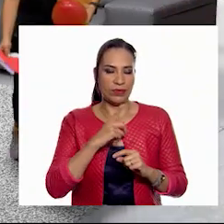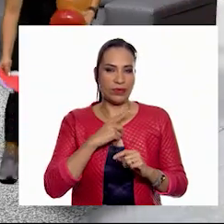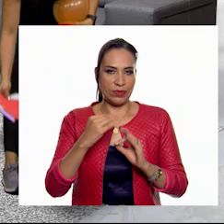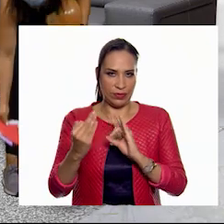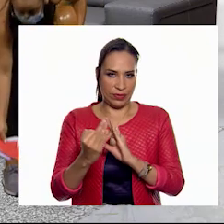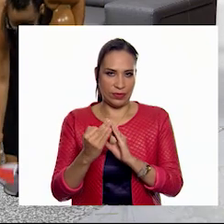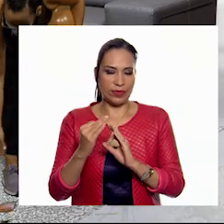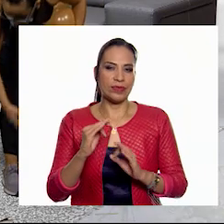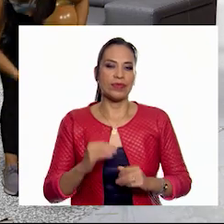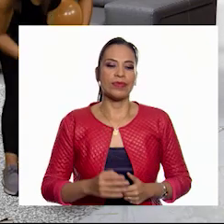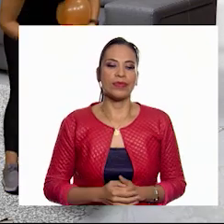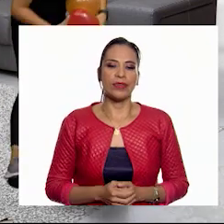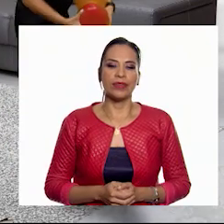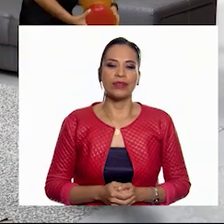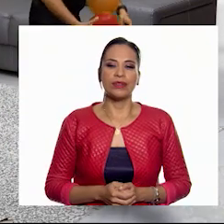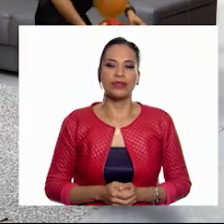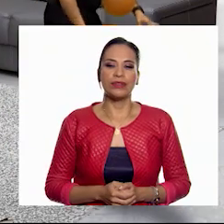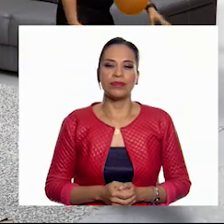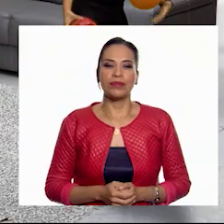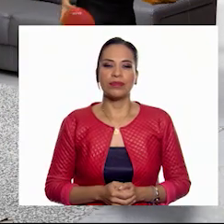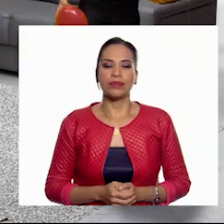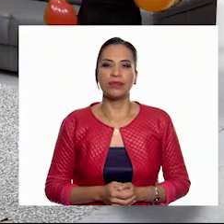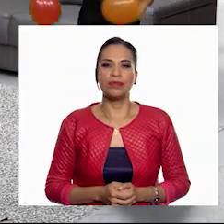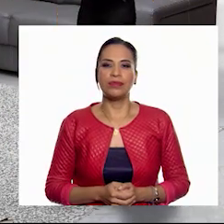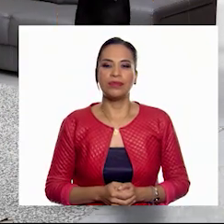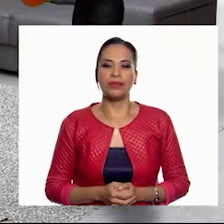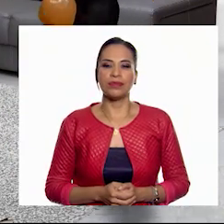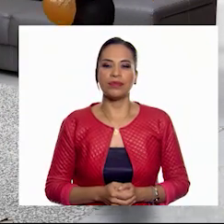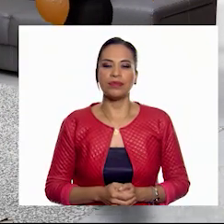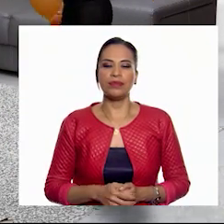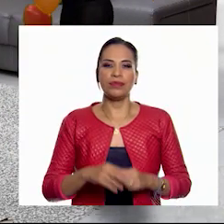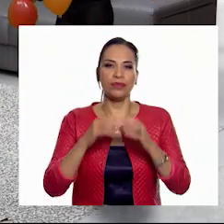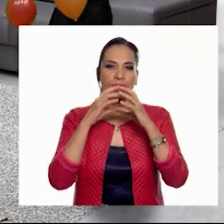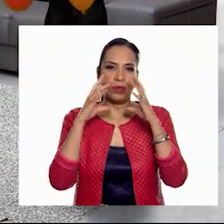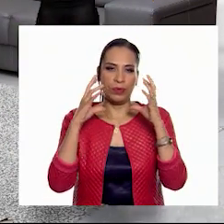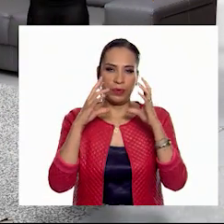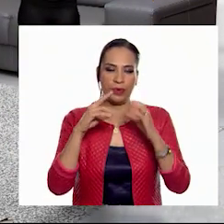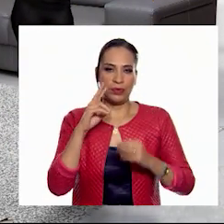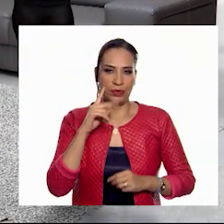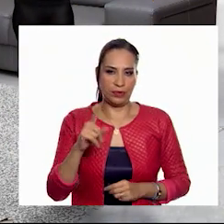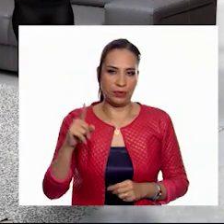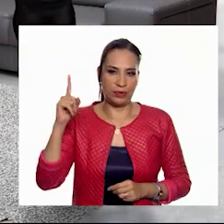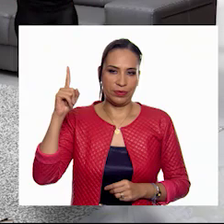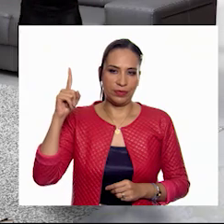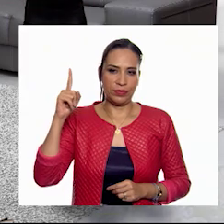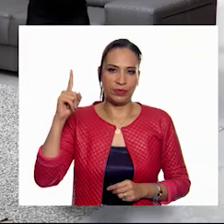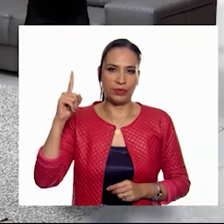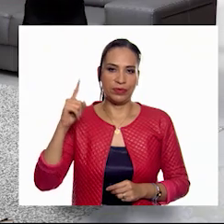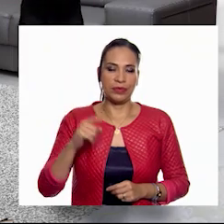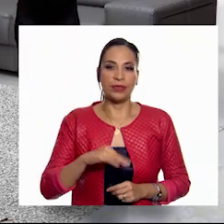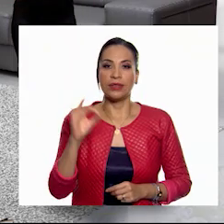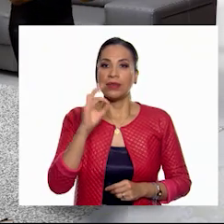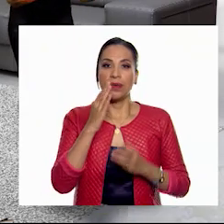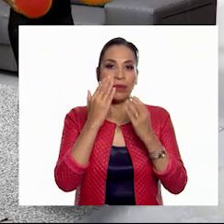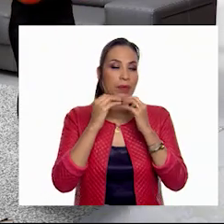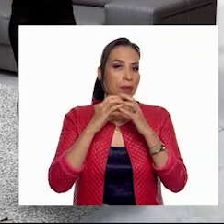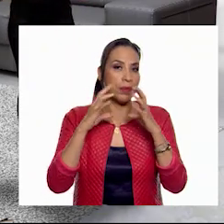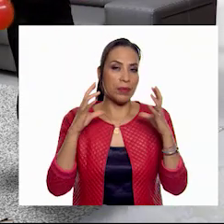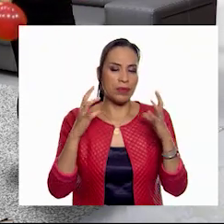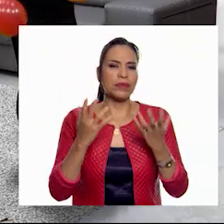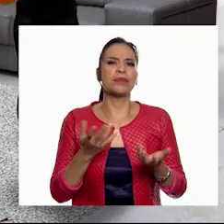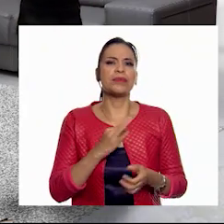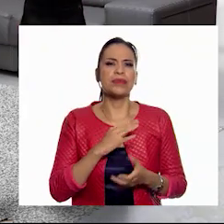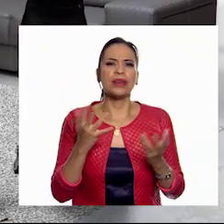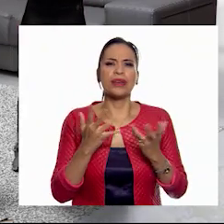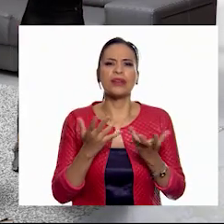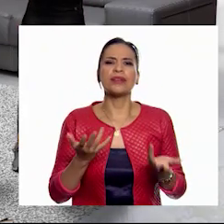tener cerca. ¿Sí? Bien. ¿Qué vamos a hacer? Toma tus globos, Jorge, por favor. Vayan por sus globos. Si no tienen globos, lo que